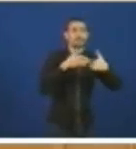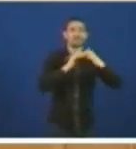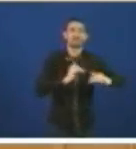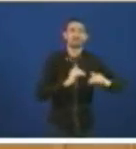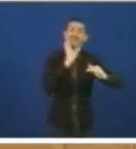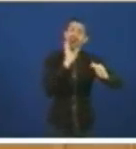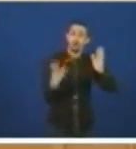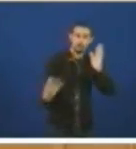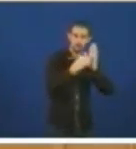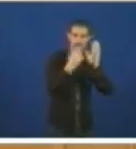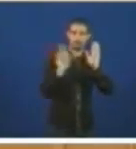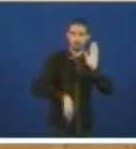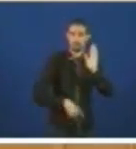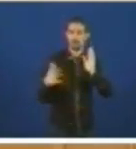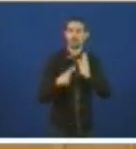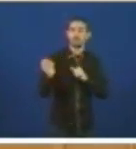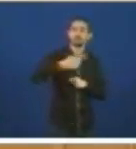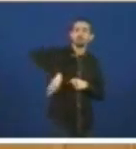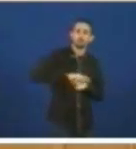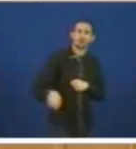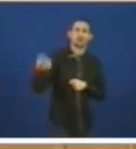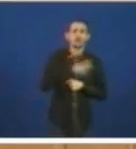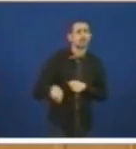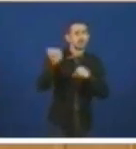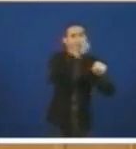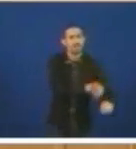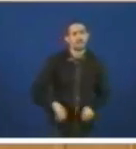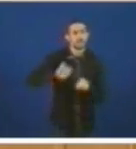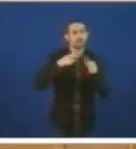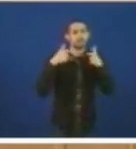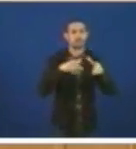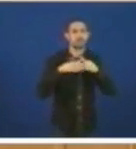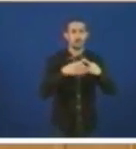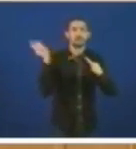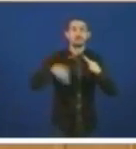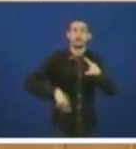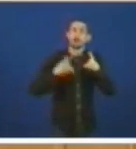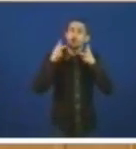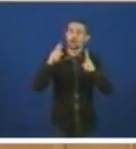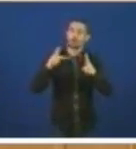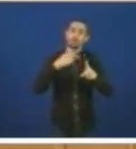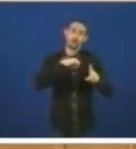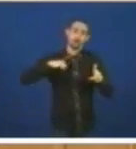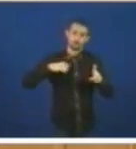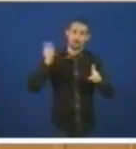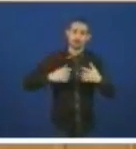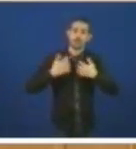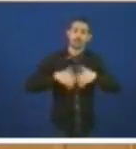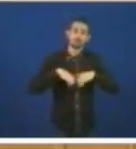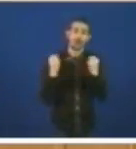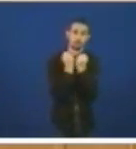e ademais non vamos a deixar de insistir na defensa do sector naval tamén dos asteleros privados tamén da industria auxiliar